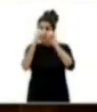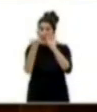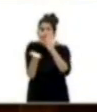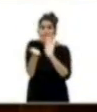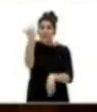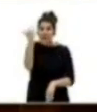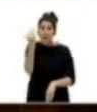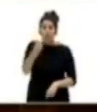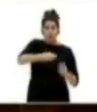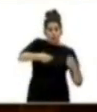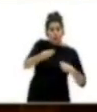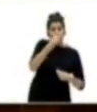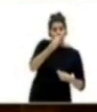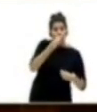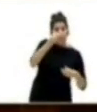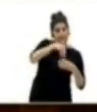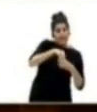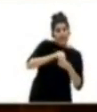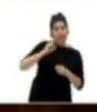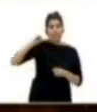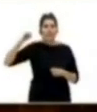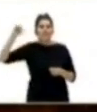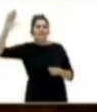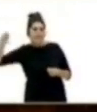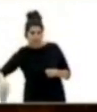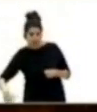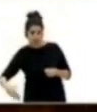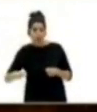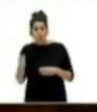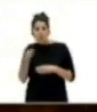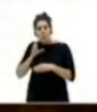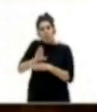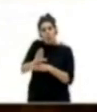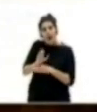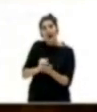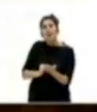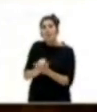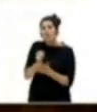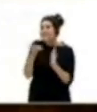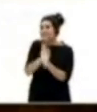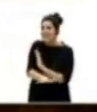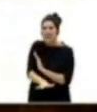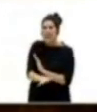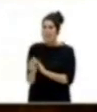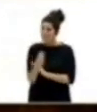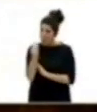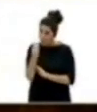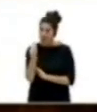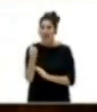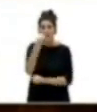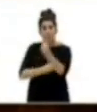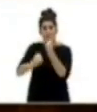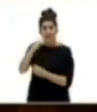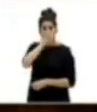interior y que nos haga menos dependientes. Invertir en agricultura es invertir en mejorar la economía